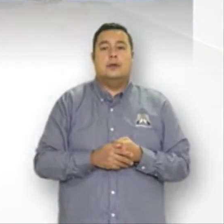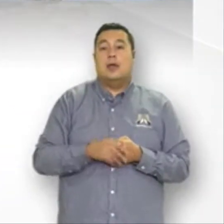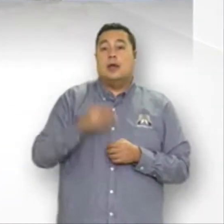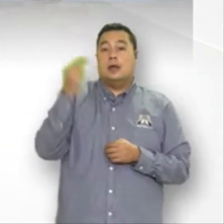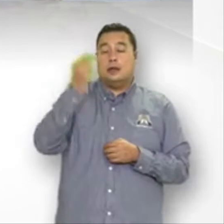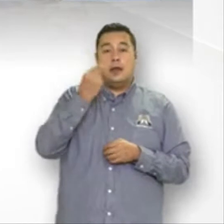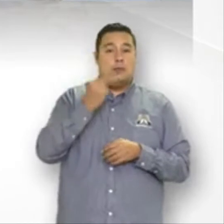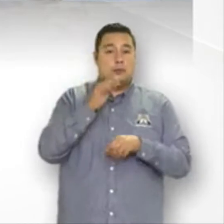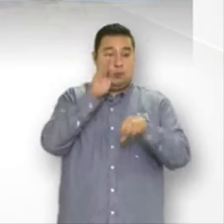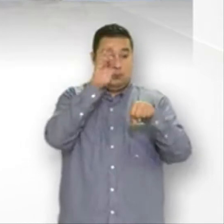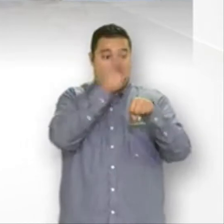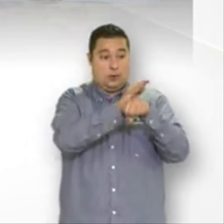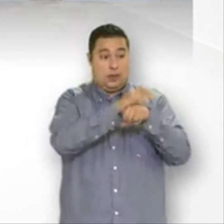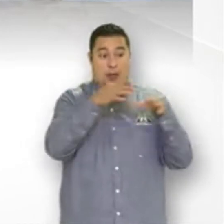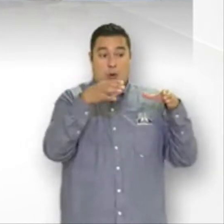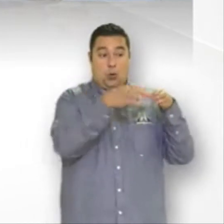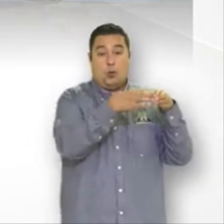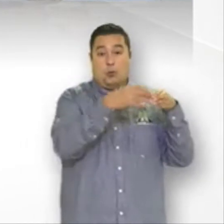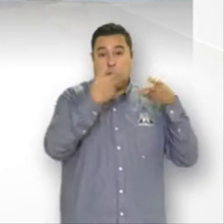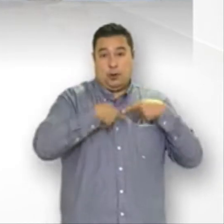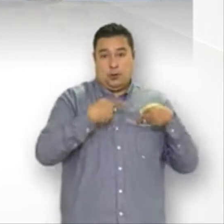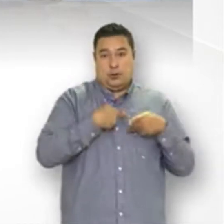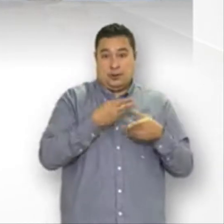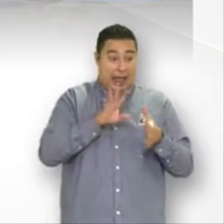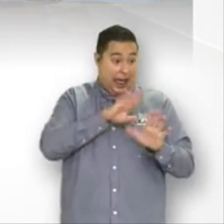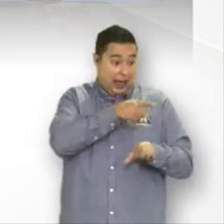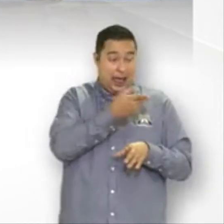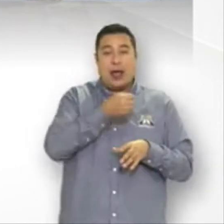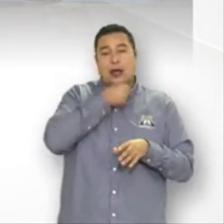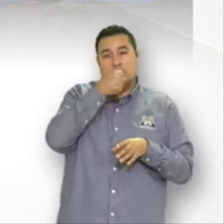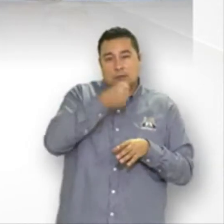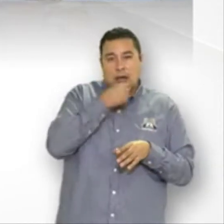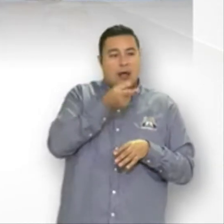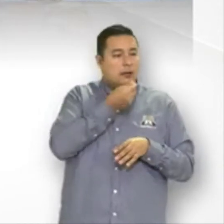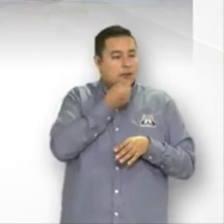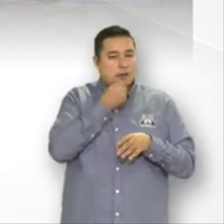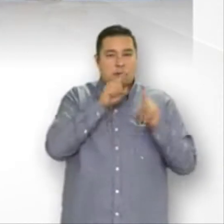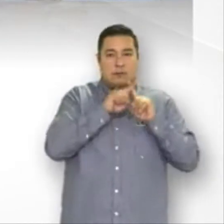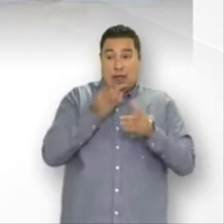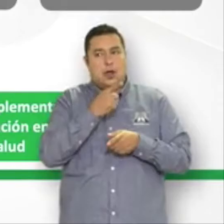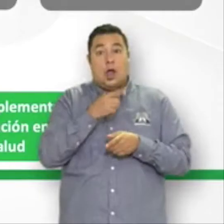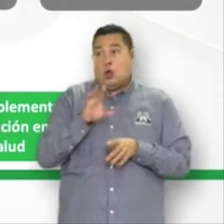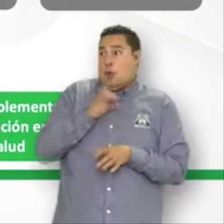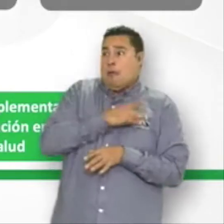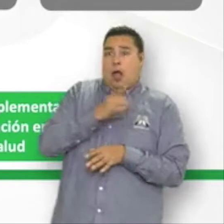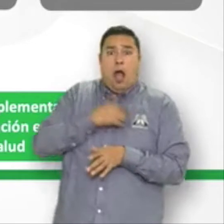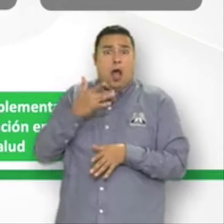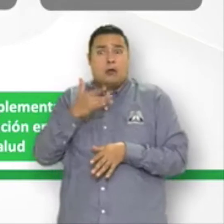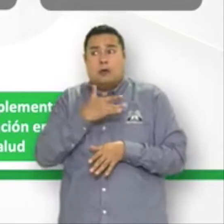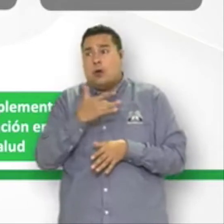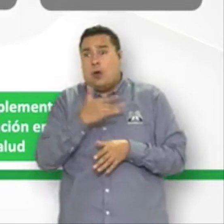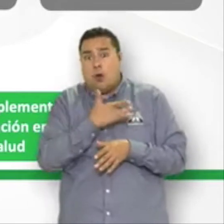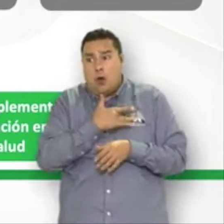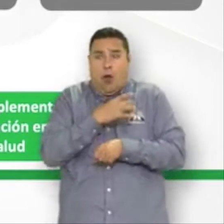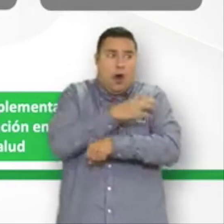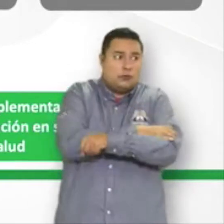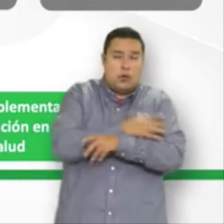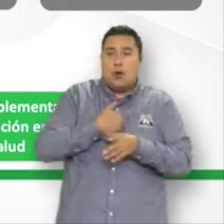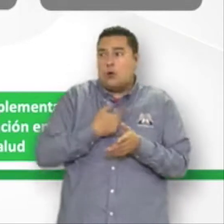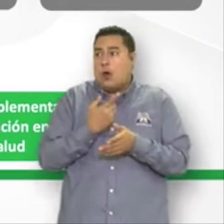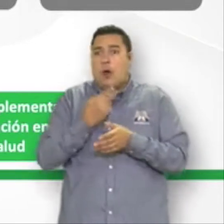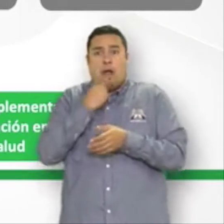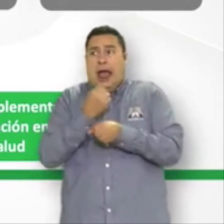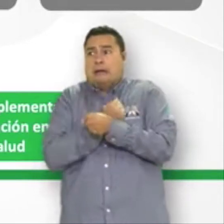de vacacionar, principalmente porque San Luis Potosí se encuentra en semáforo rojo, es decir, con alto riesgo de